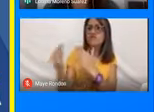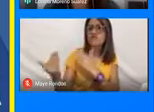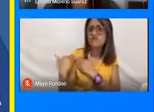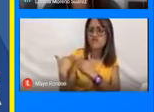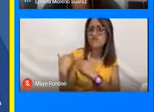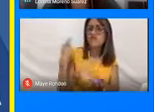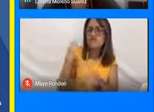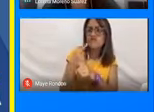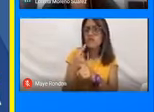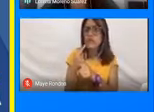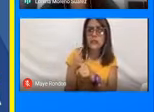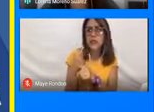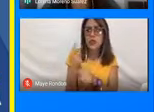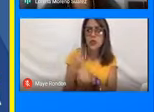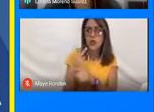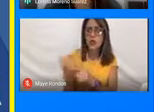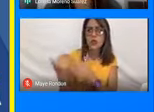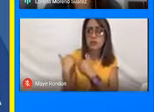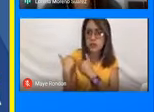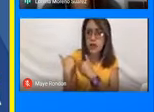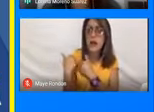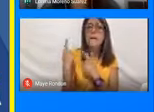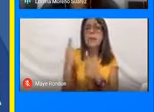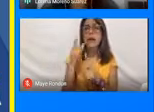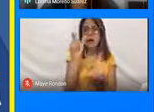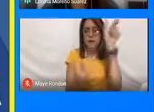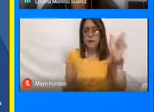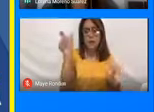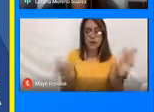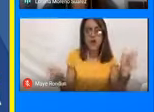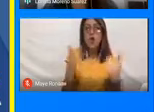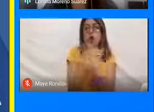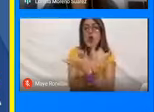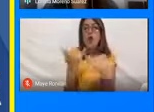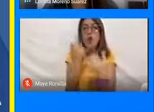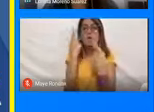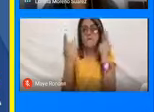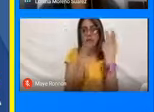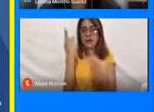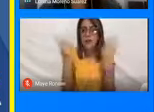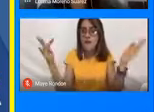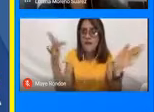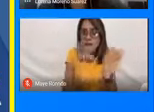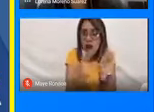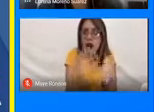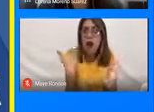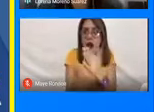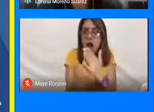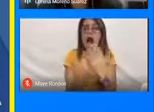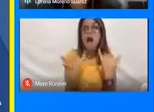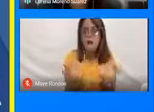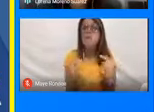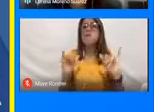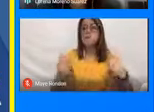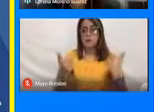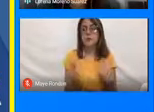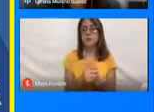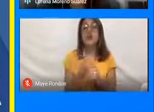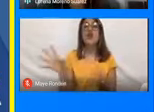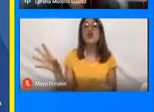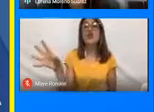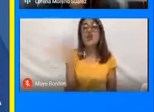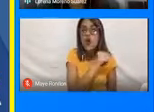y veraz tanto a la ciudadanía como a nuestros visitantes. Todas las